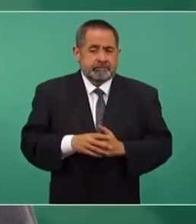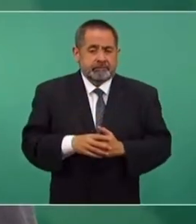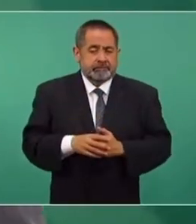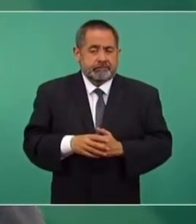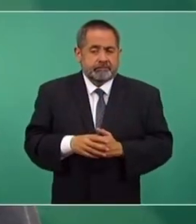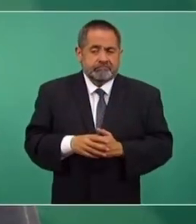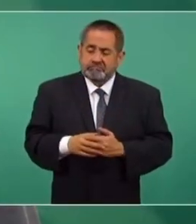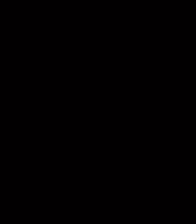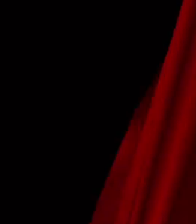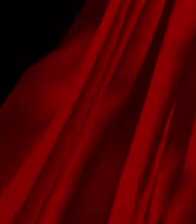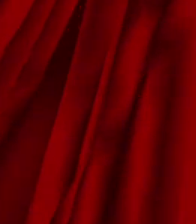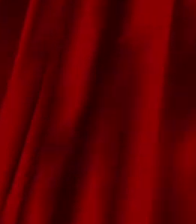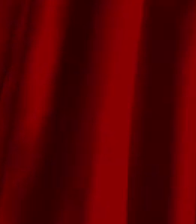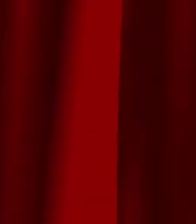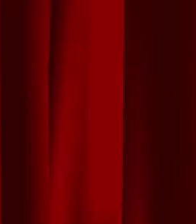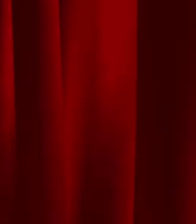conveniente que la democracia.